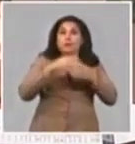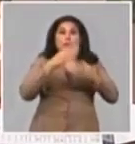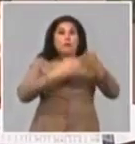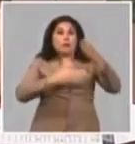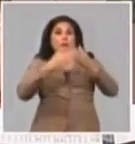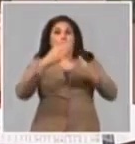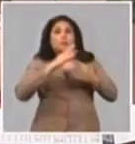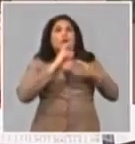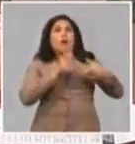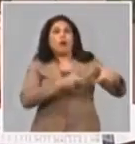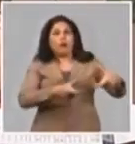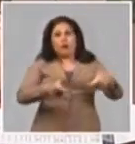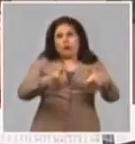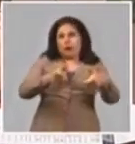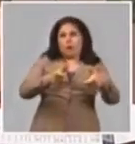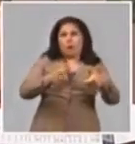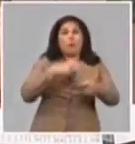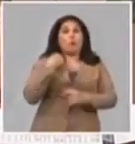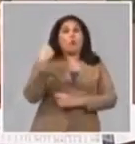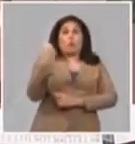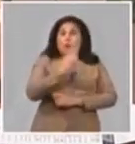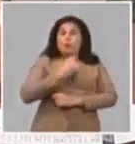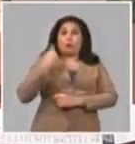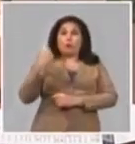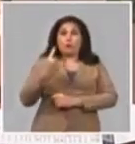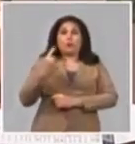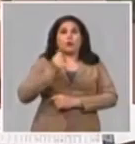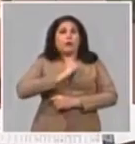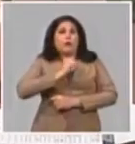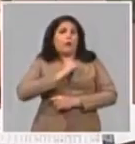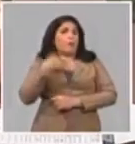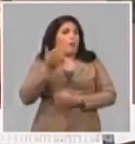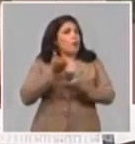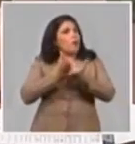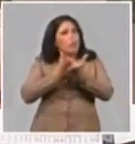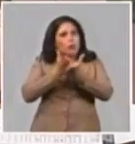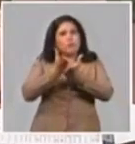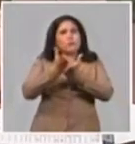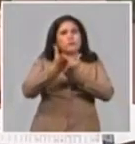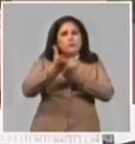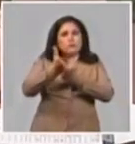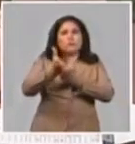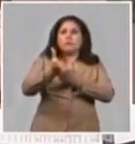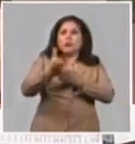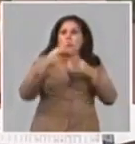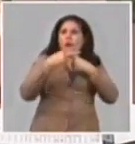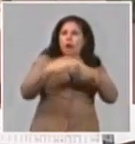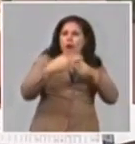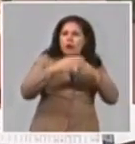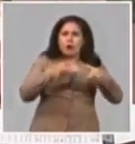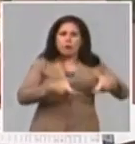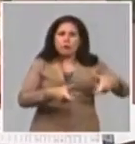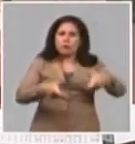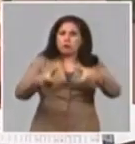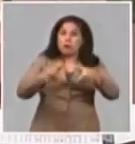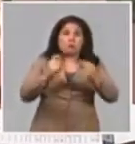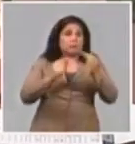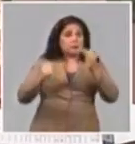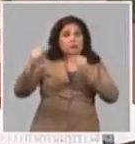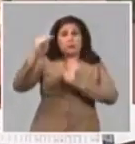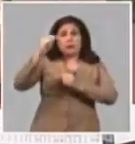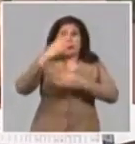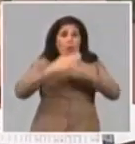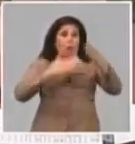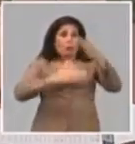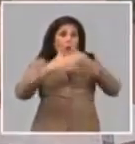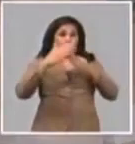el sector hidráulico y nosotros estamos pretendiendo mantener por lo menos el elemento de construcción y